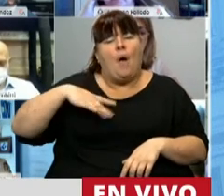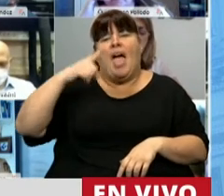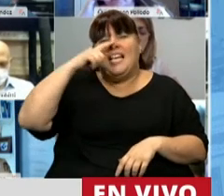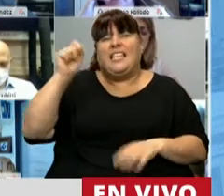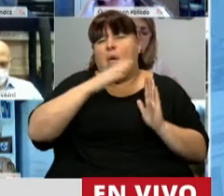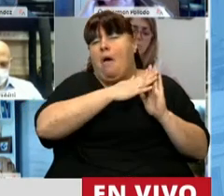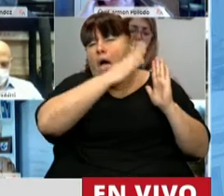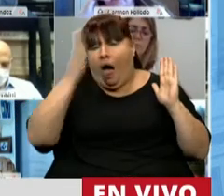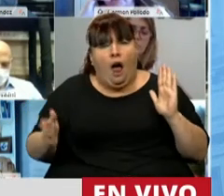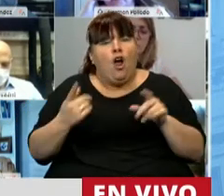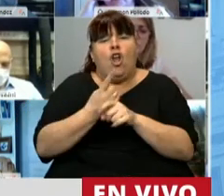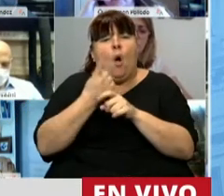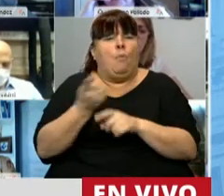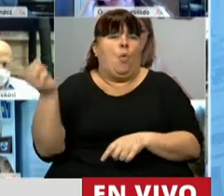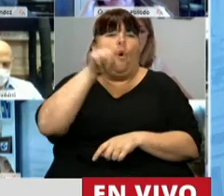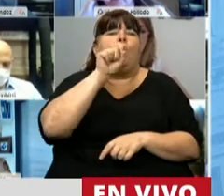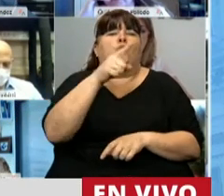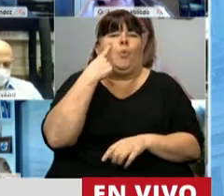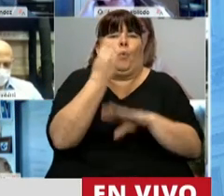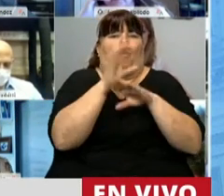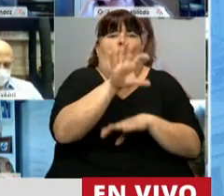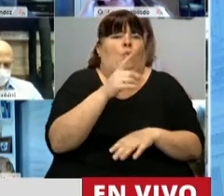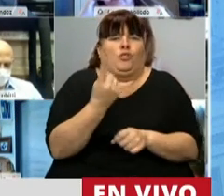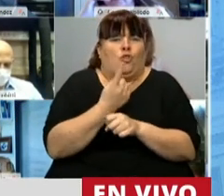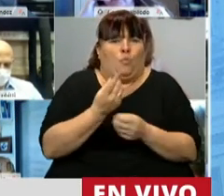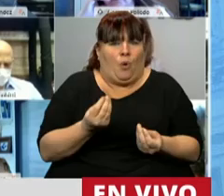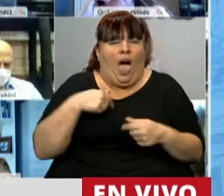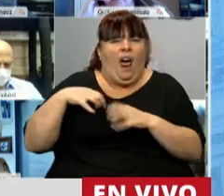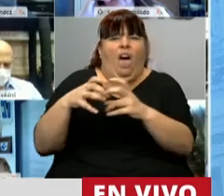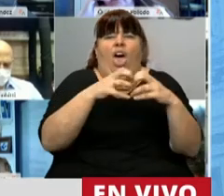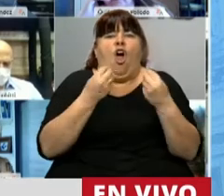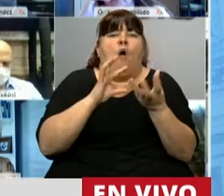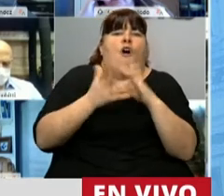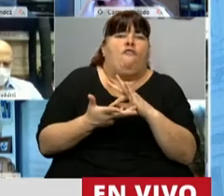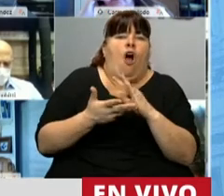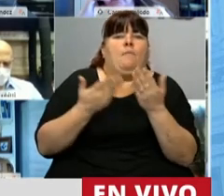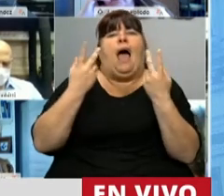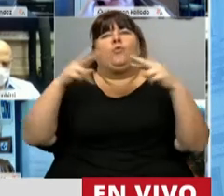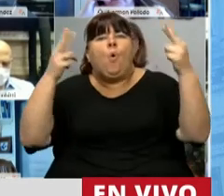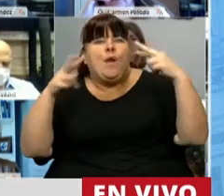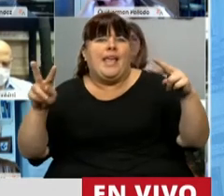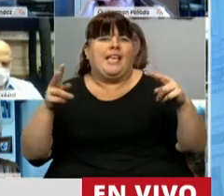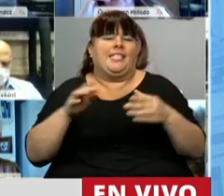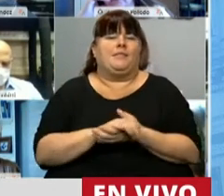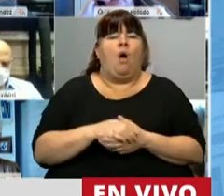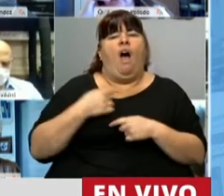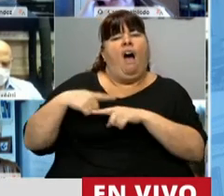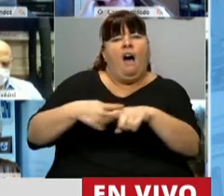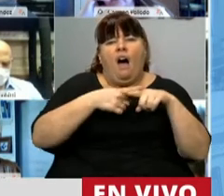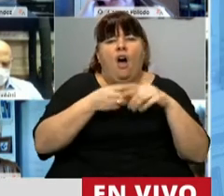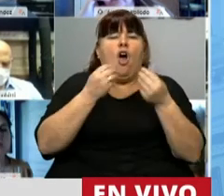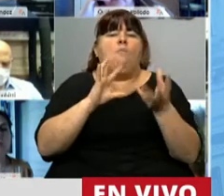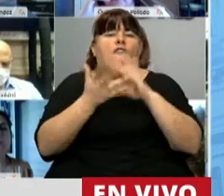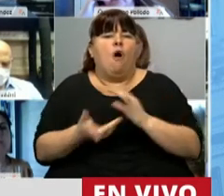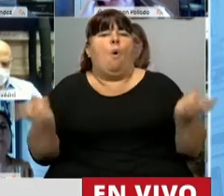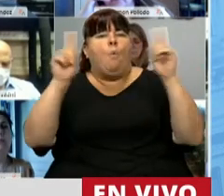siete meses, no pueden volver a su provincia. Estamos discutiendo de qué manera abrimos el turismo, estamos discutiendo de